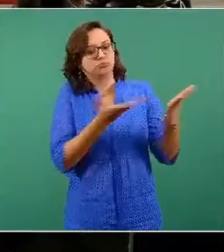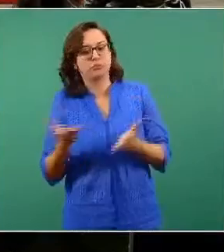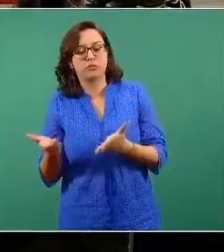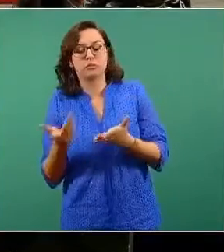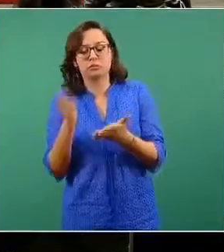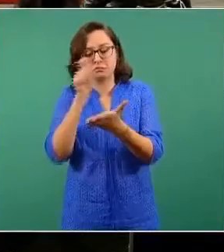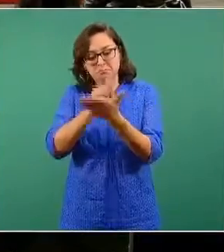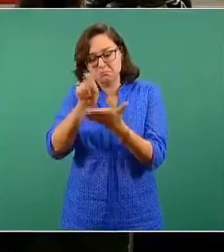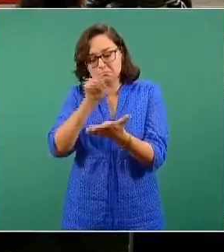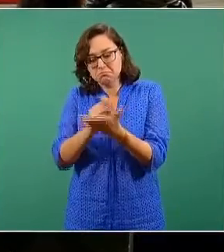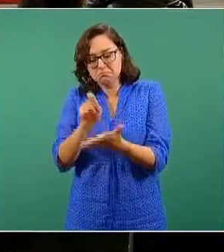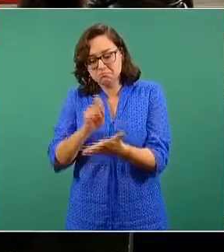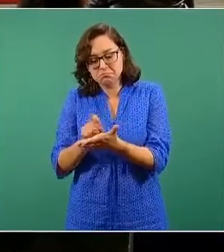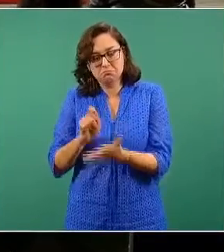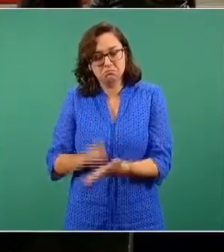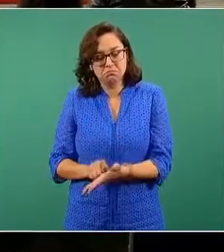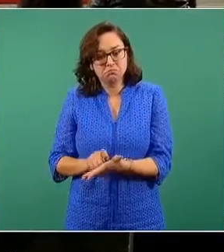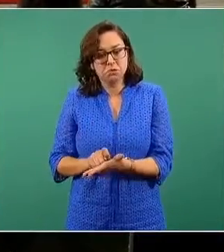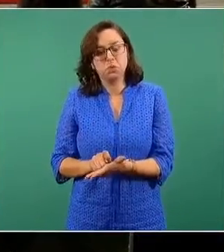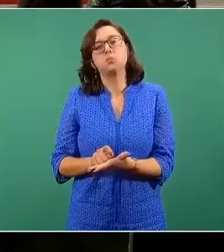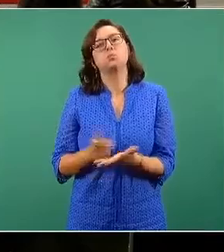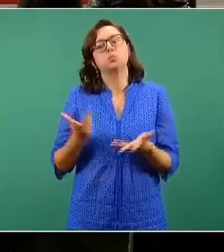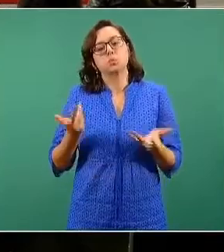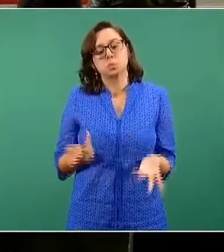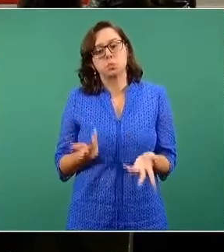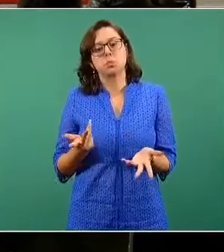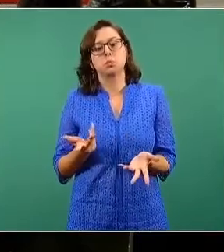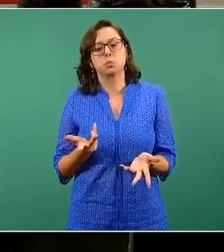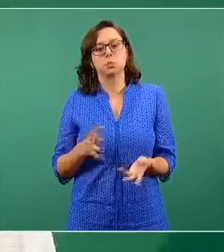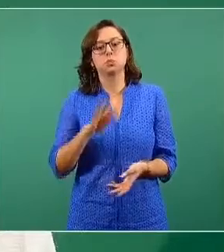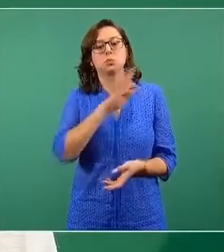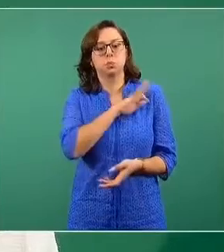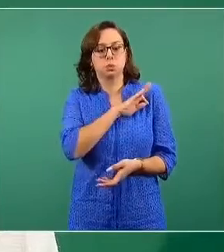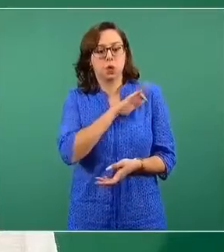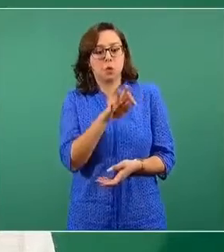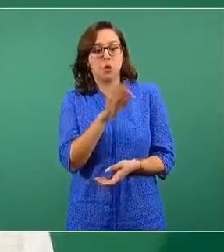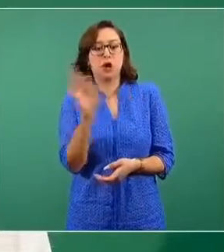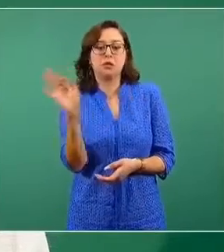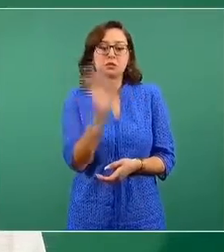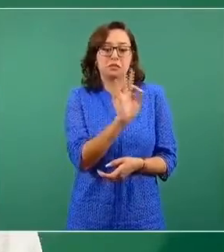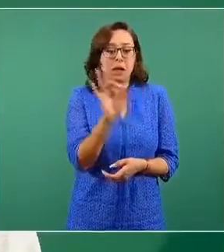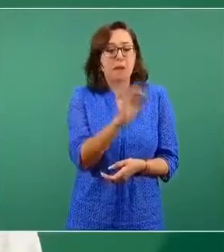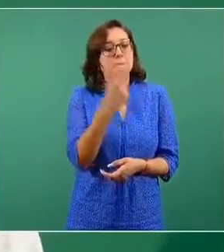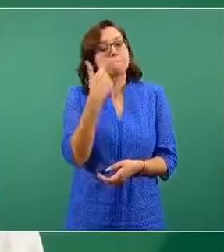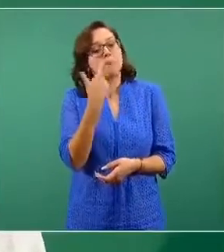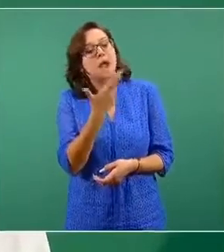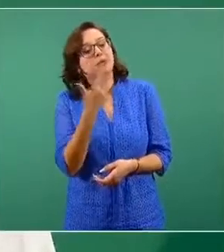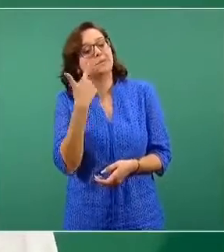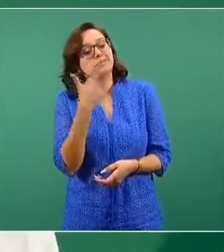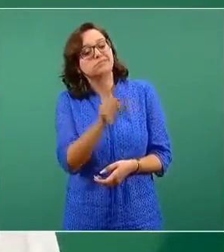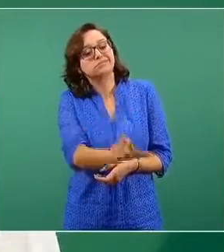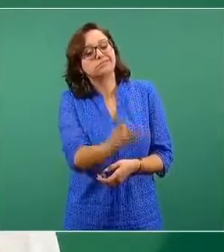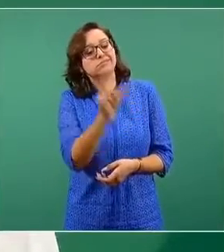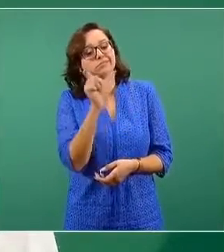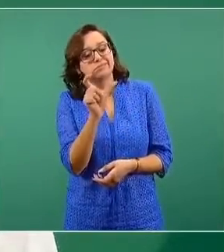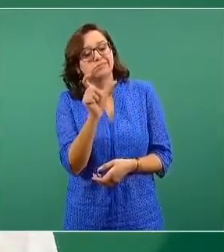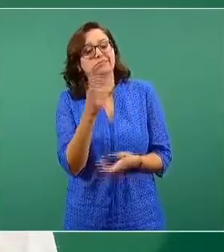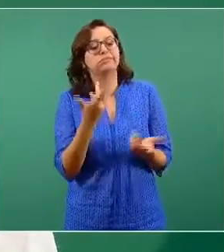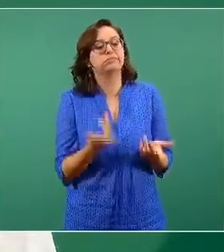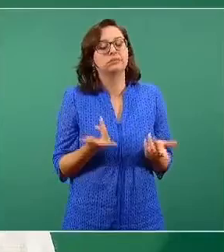se le tomarán sus datos. Se puede pedir la presentación de alguna identificación. Ya hemos aclarado desde hace muchas